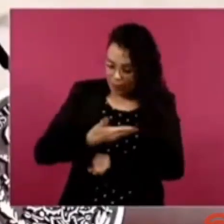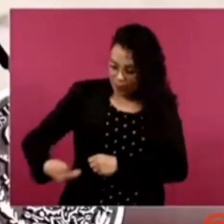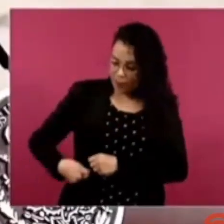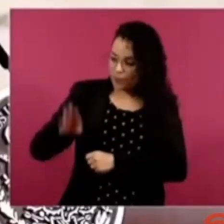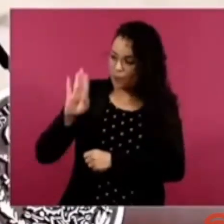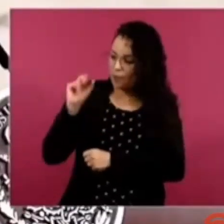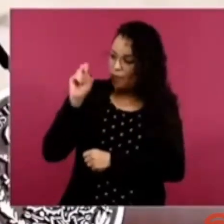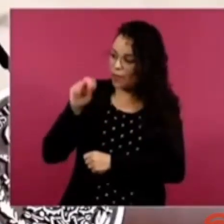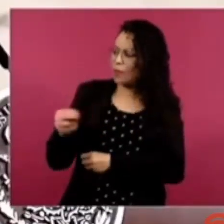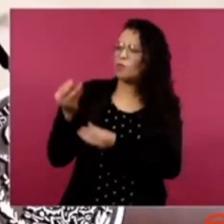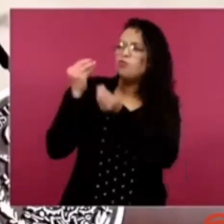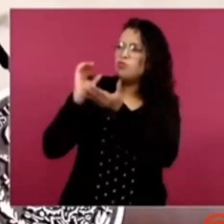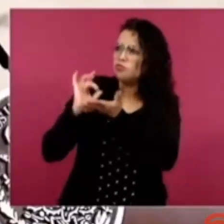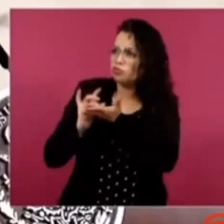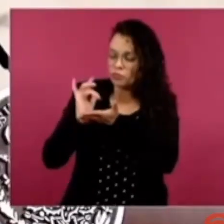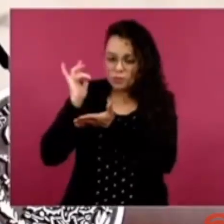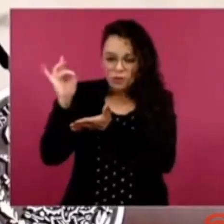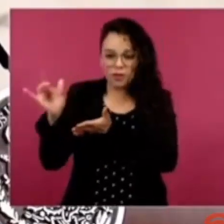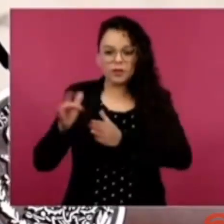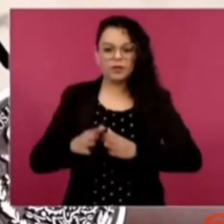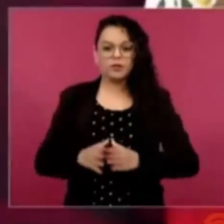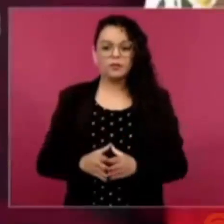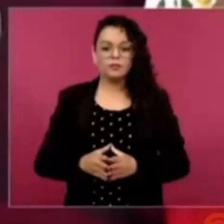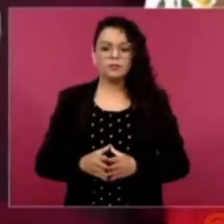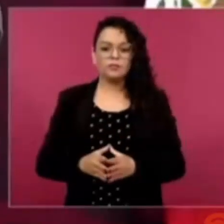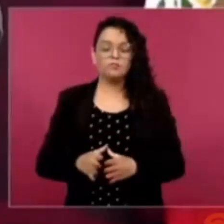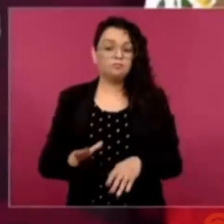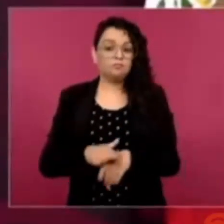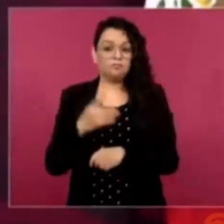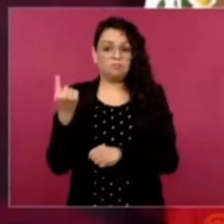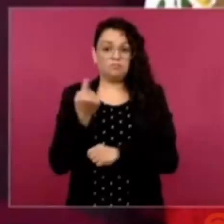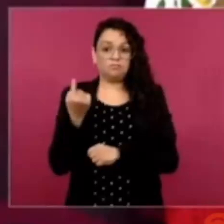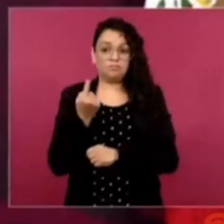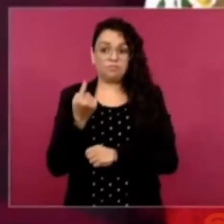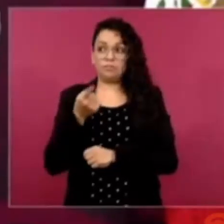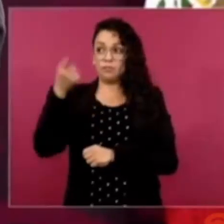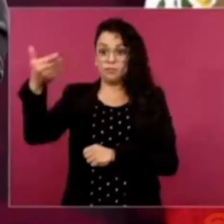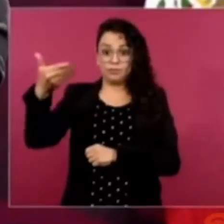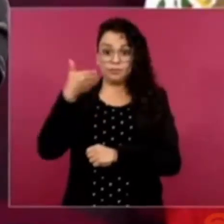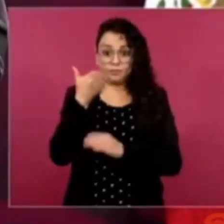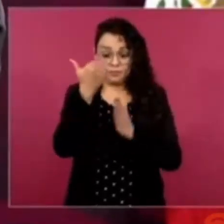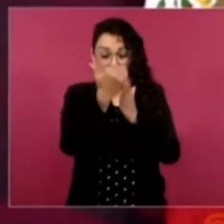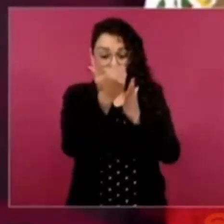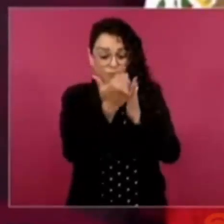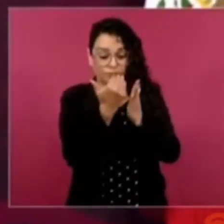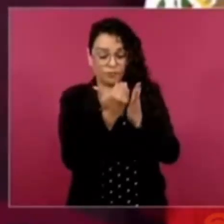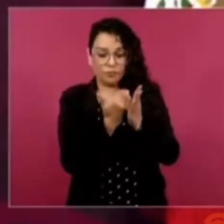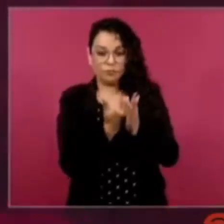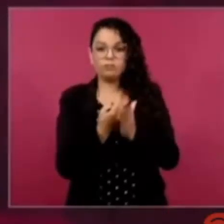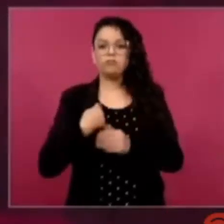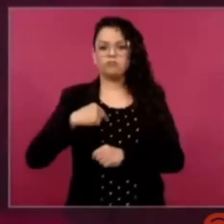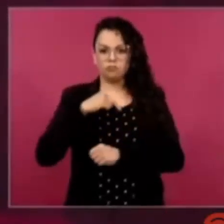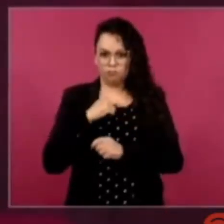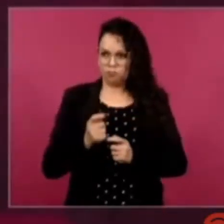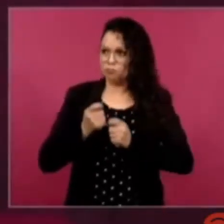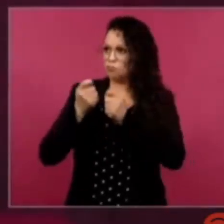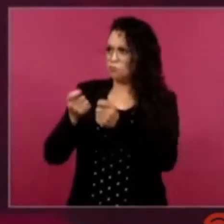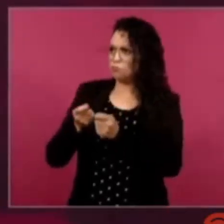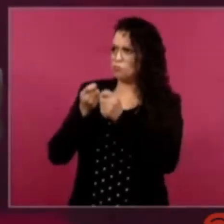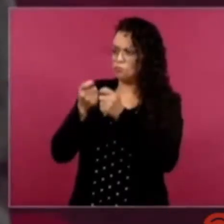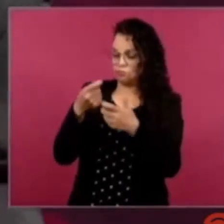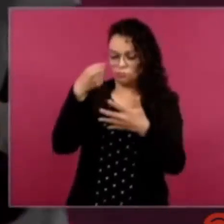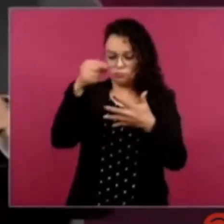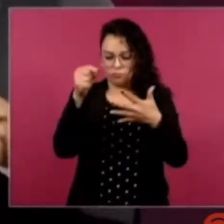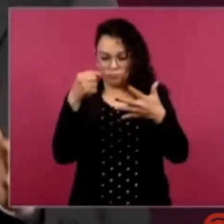se cumplieron todos los requisitos, y por eso ya deciden